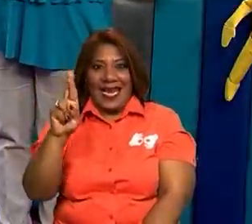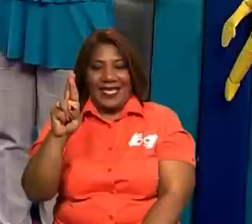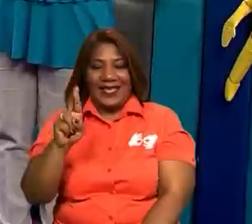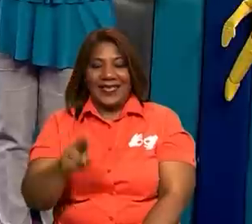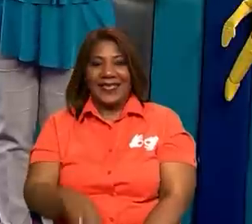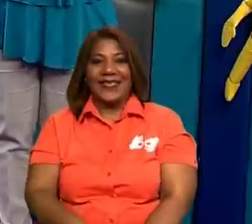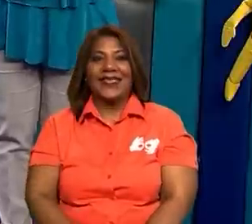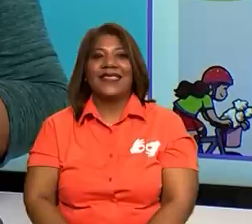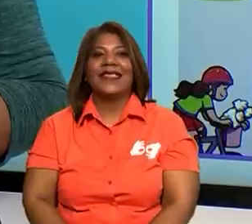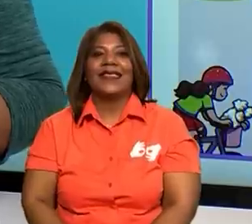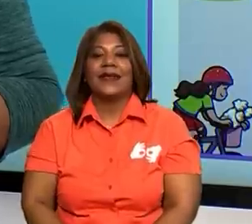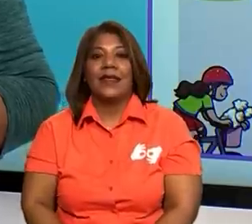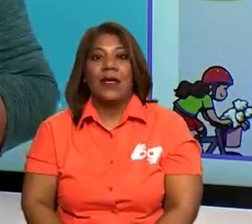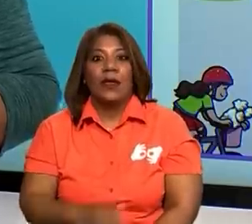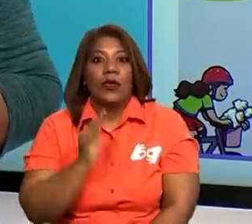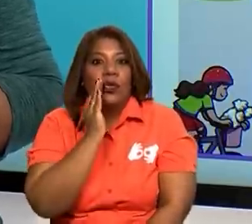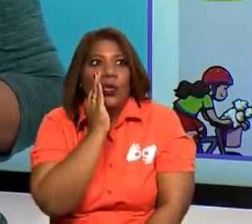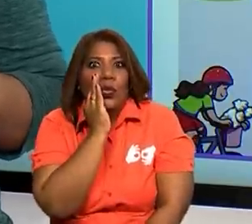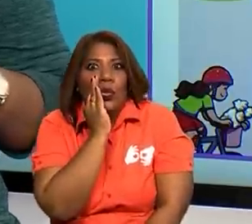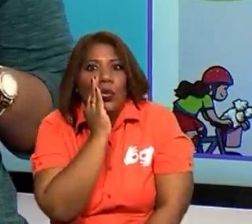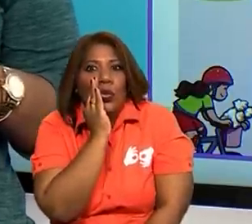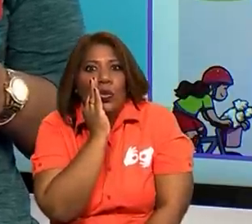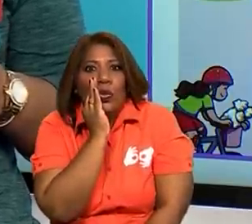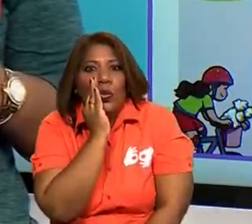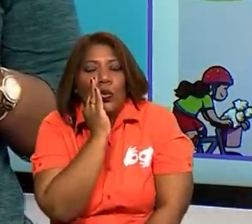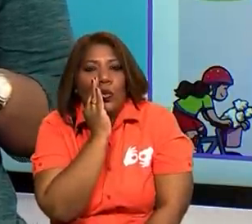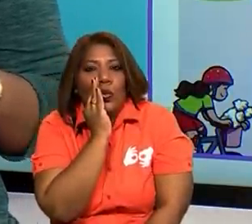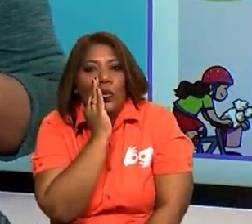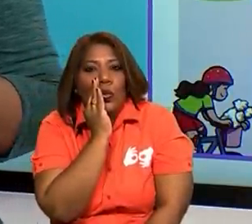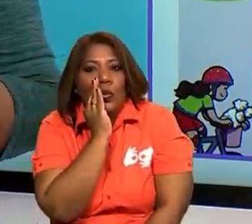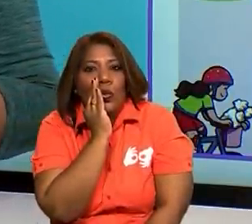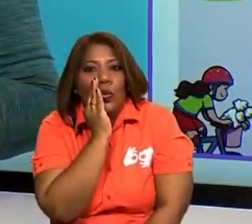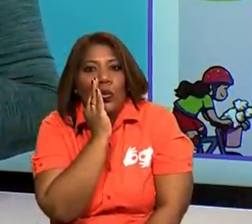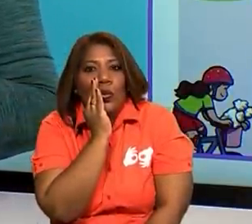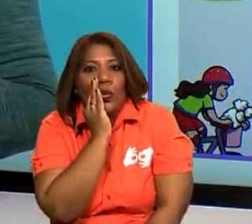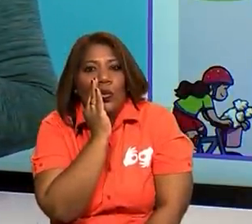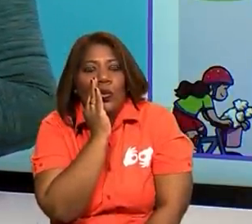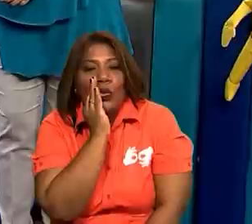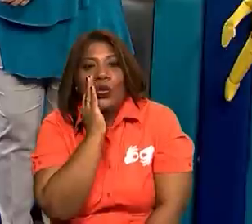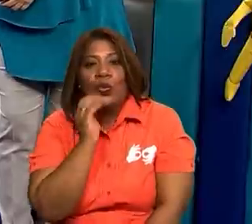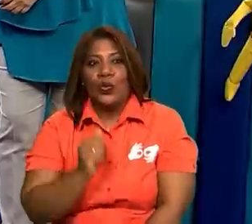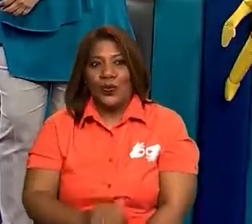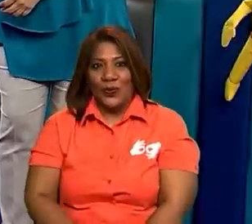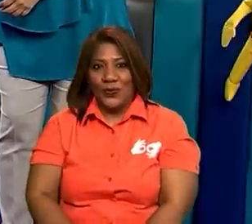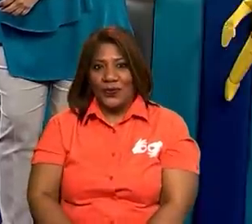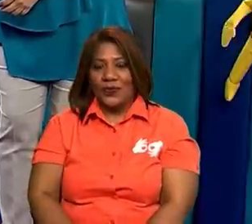¿verdad? Susurrar. ¿Quién le gusta susurrar? A ver.